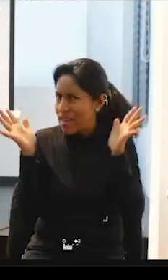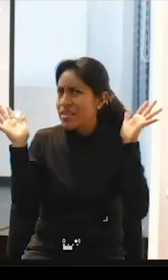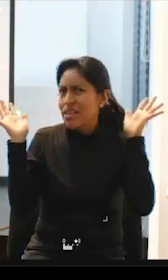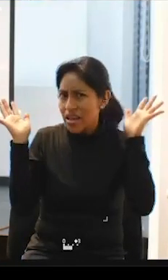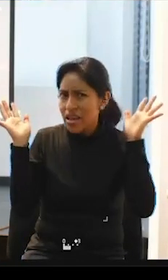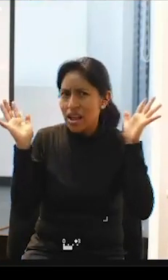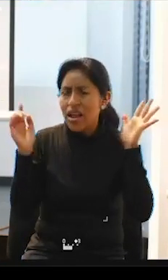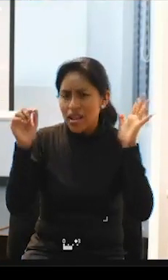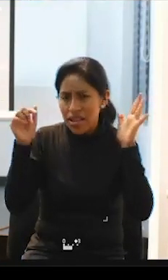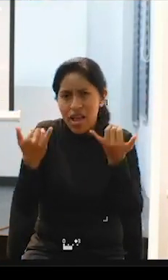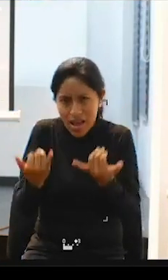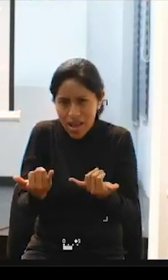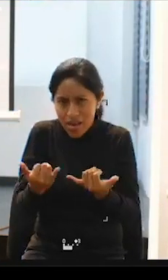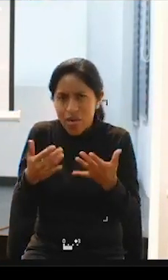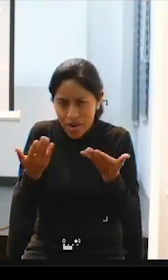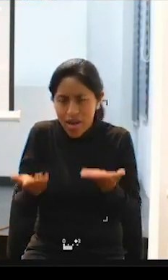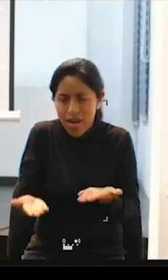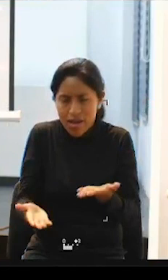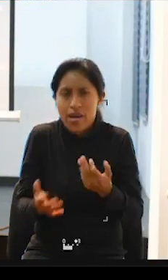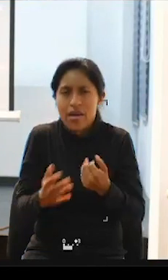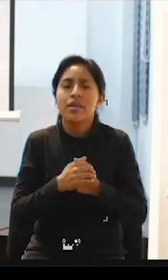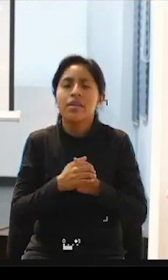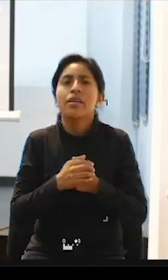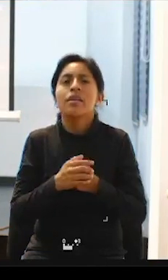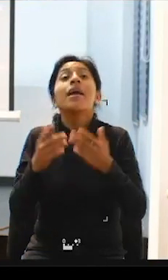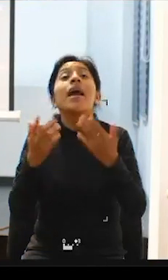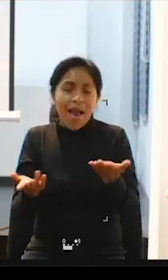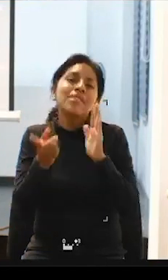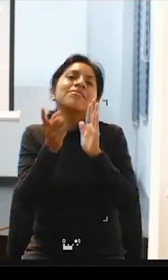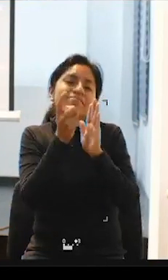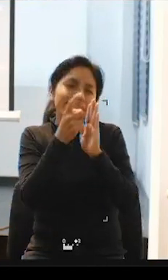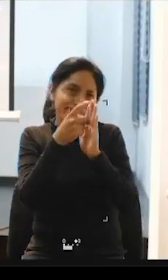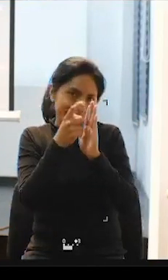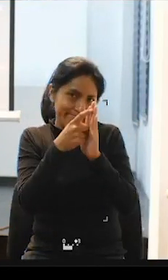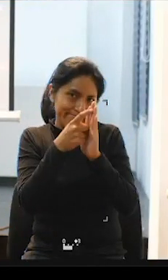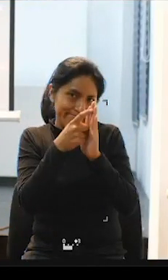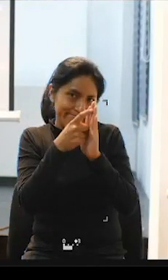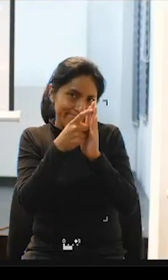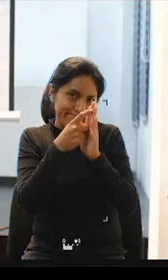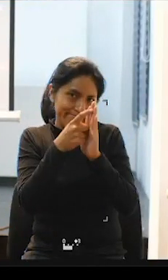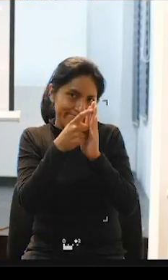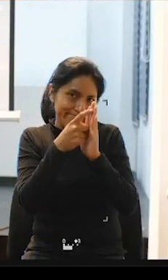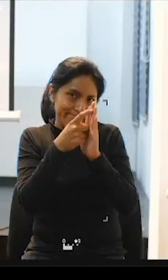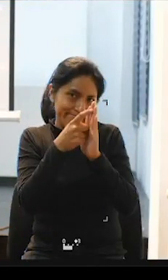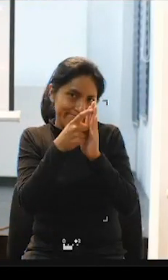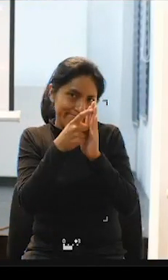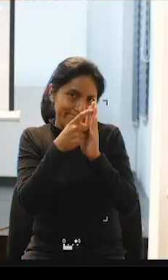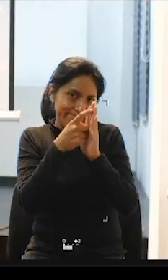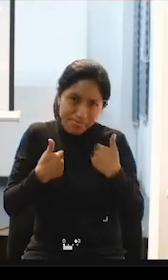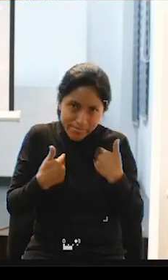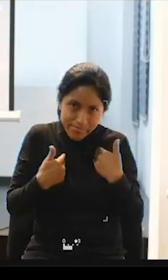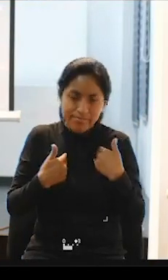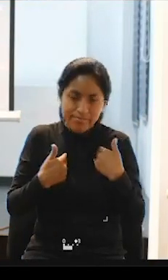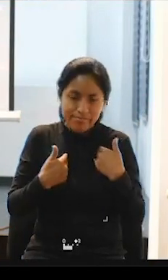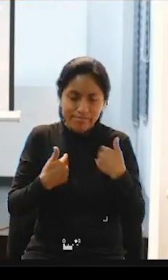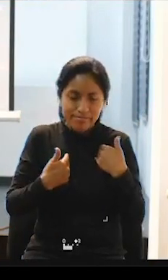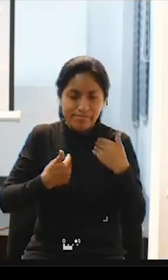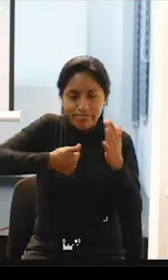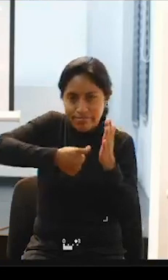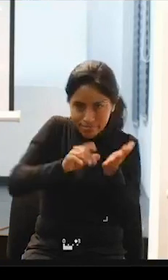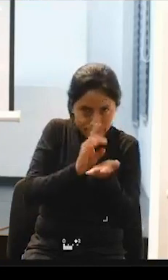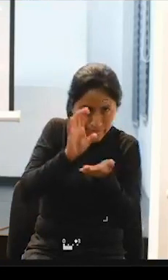está brindando ahora hay que cumplir con ciertos requisitos prácticamente es tener el certificado de